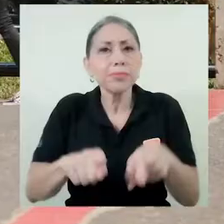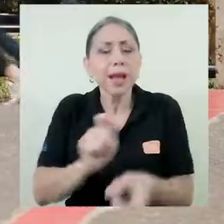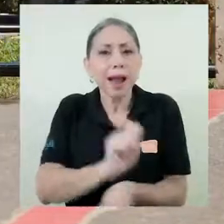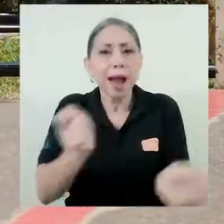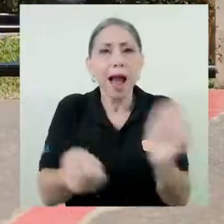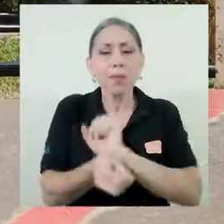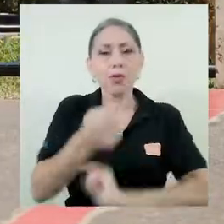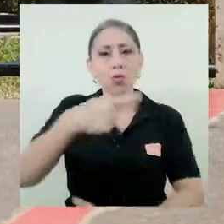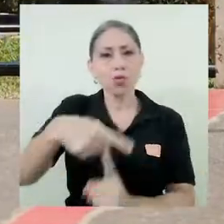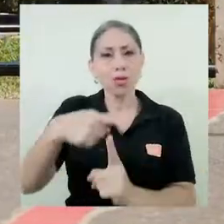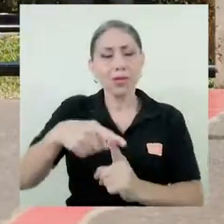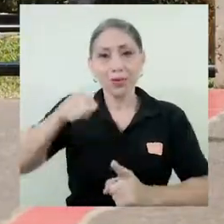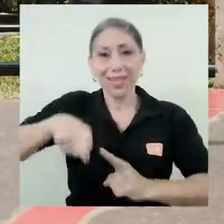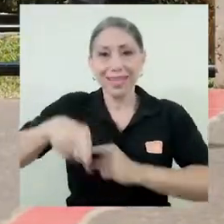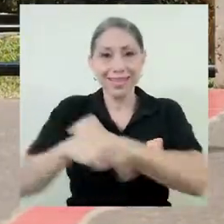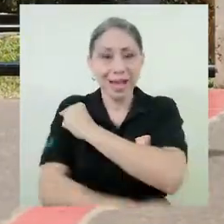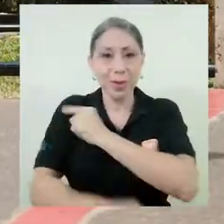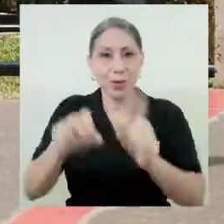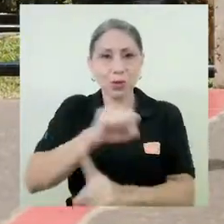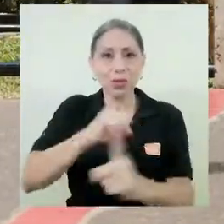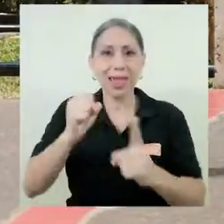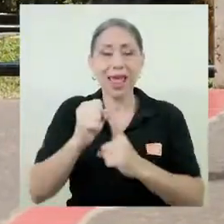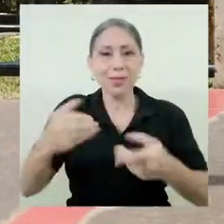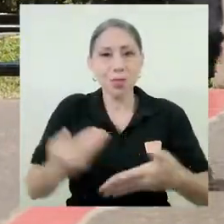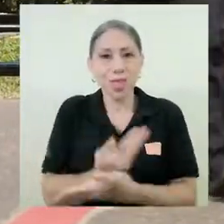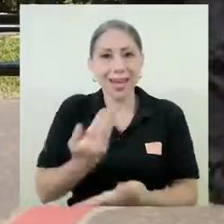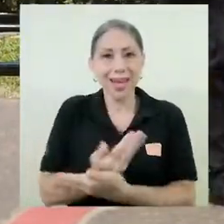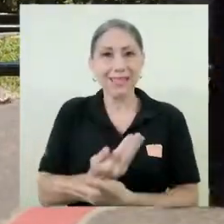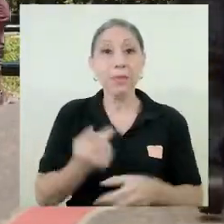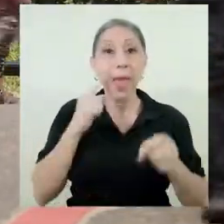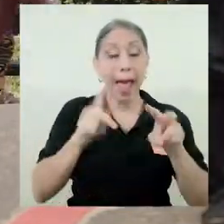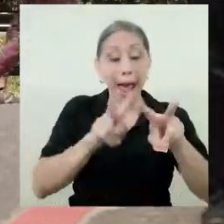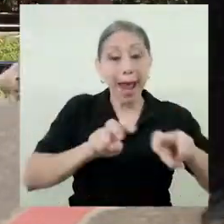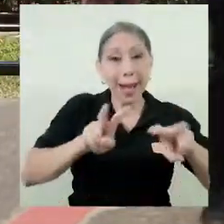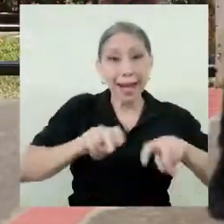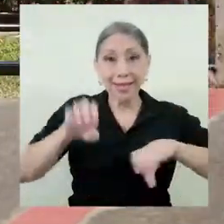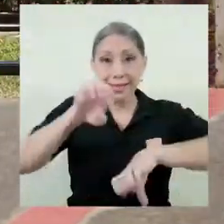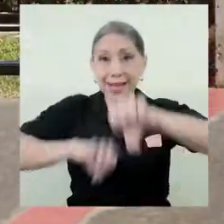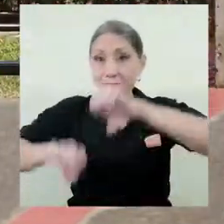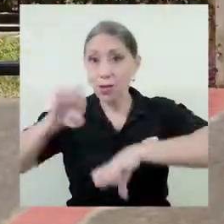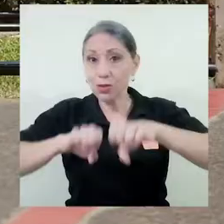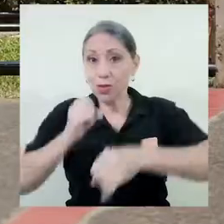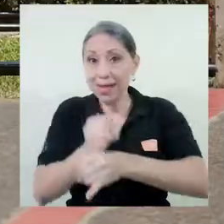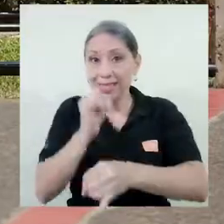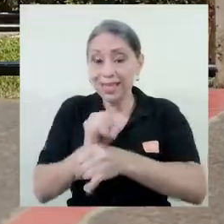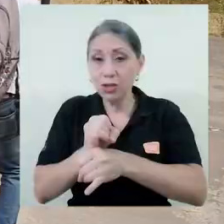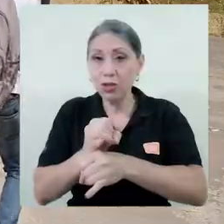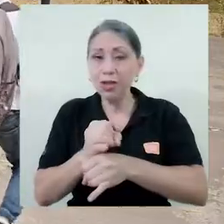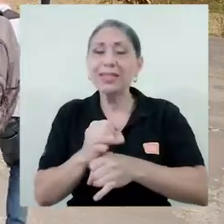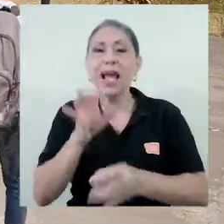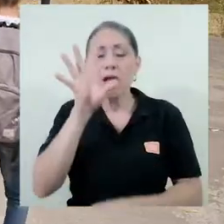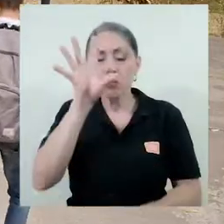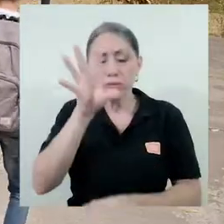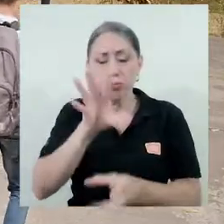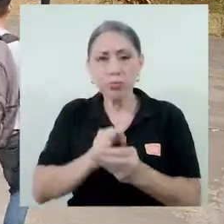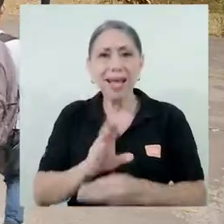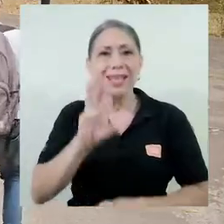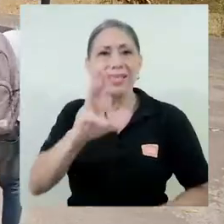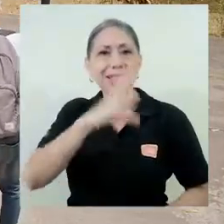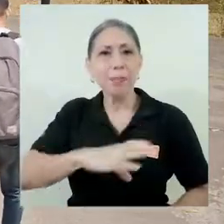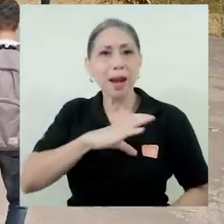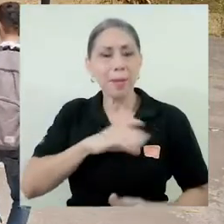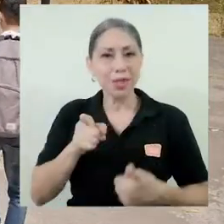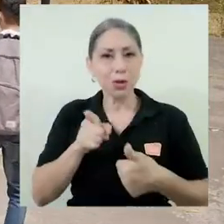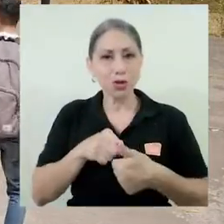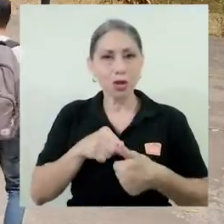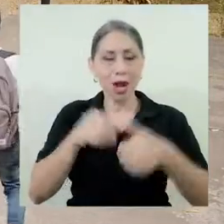requieren la sociedad moderna justamente. Para el análisis y evaluación de las instituciones se toman en cuenta seis